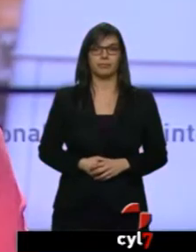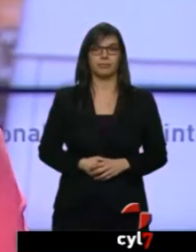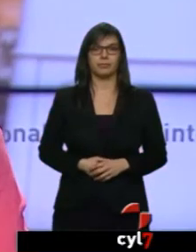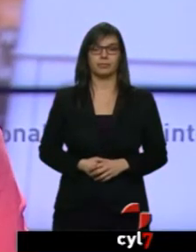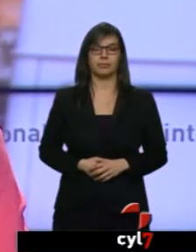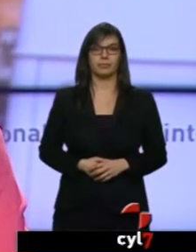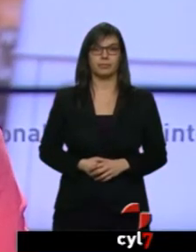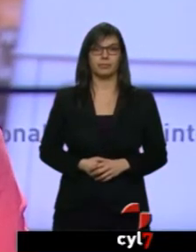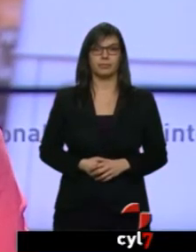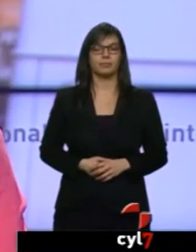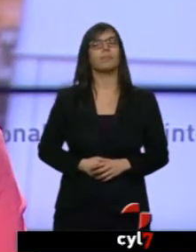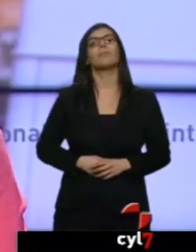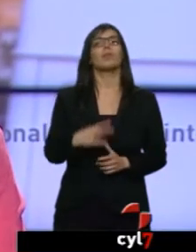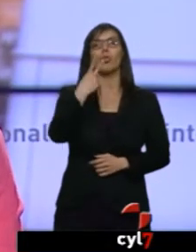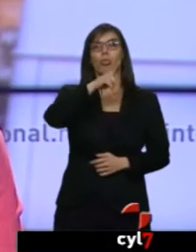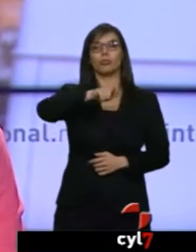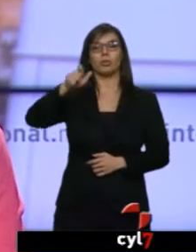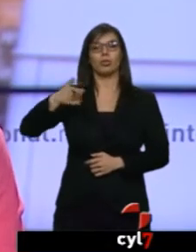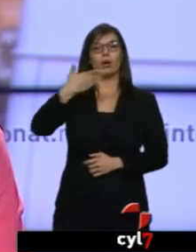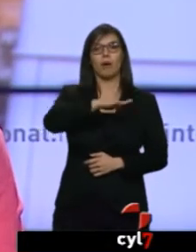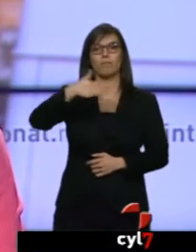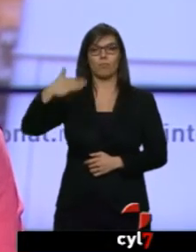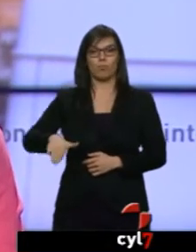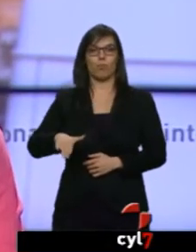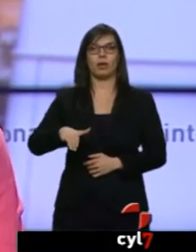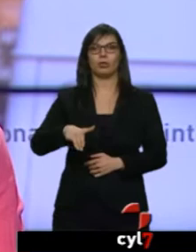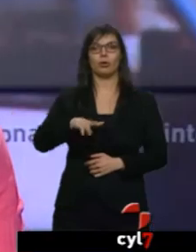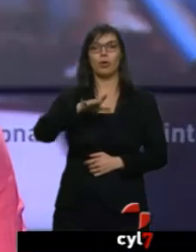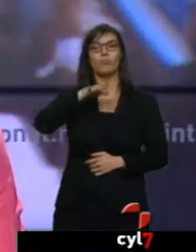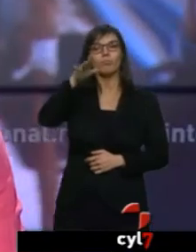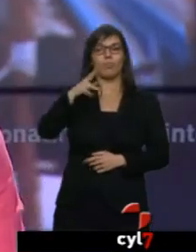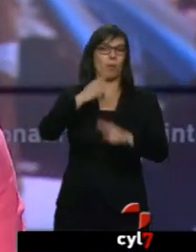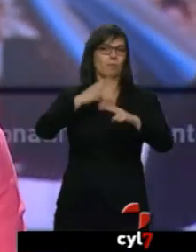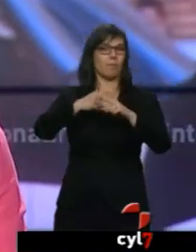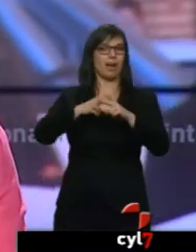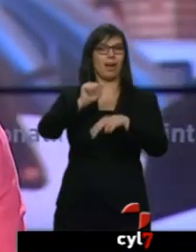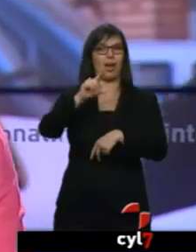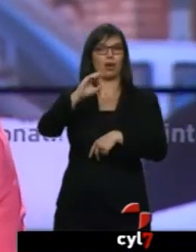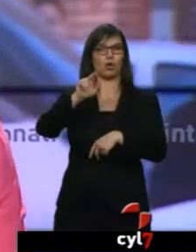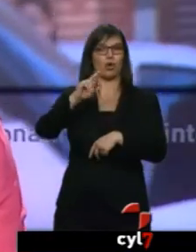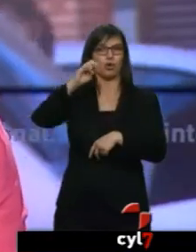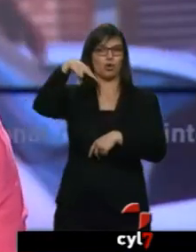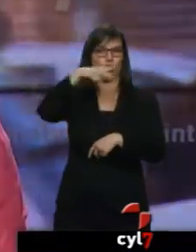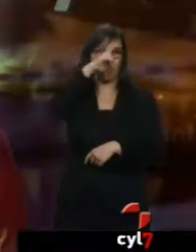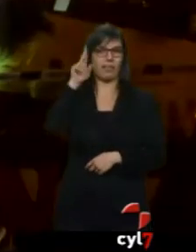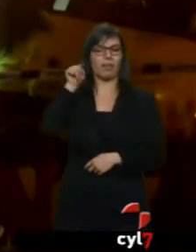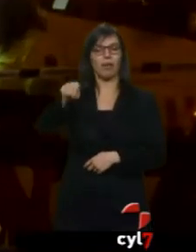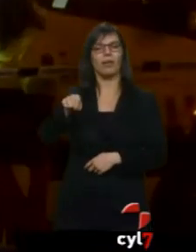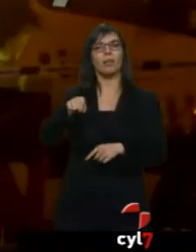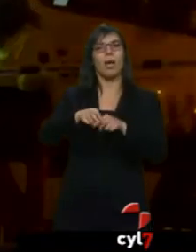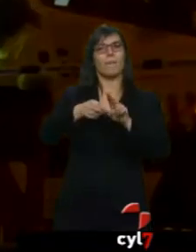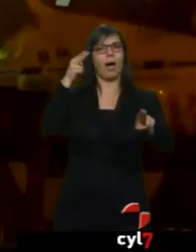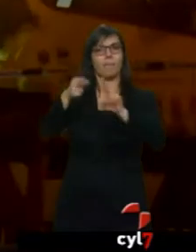Dos personas han muerto en un tiroteo en un pub de Alcorcón, en Madrid. Un hombre entró en un bar de copas y disparó a